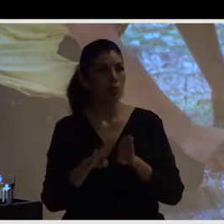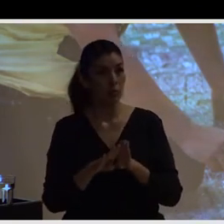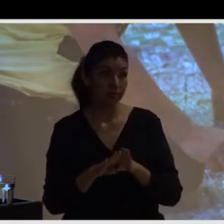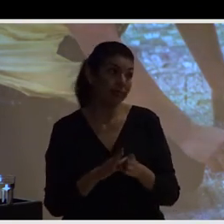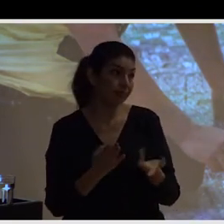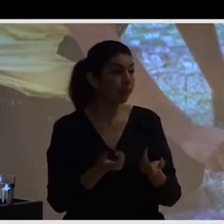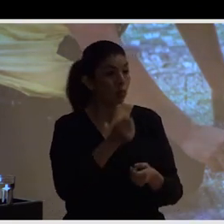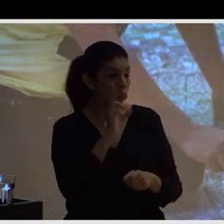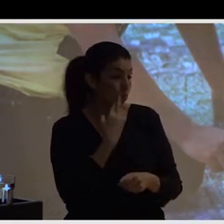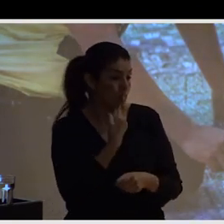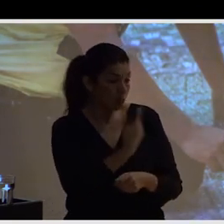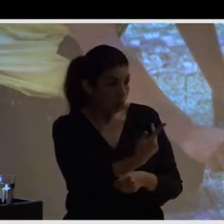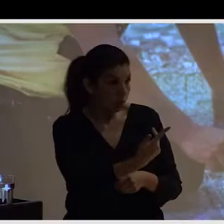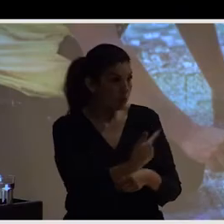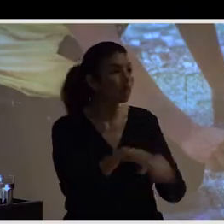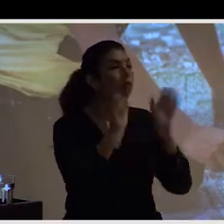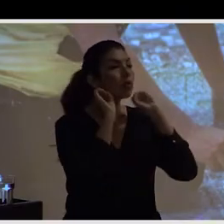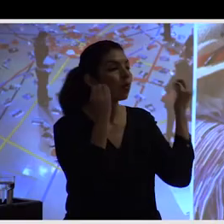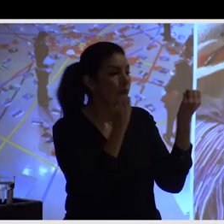local y construimos una alianza con ellos.